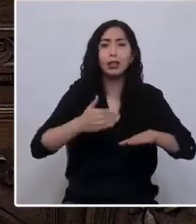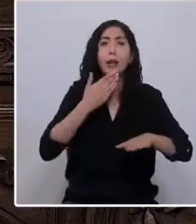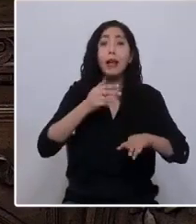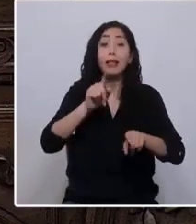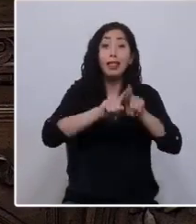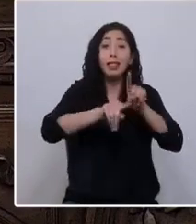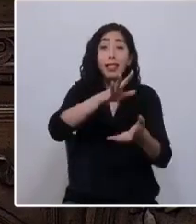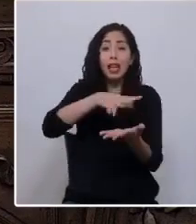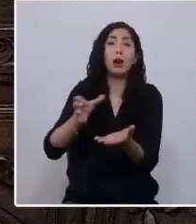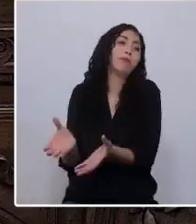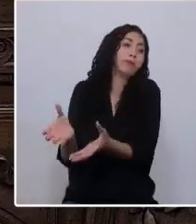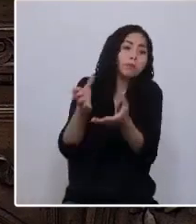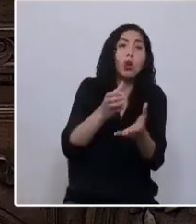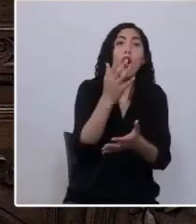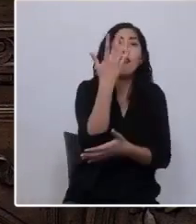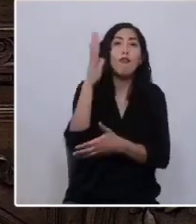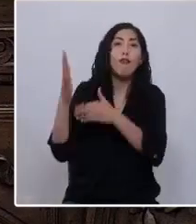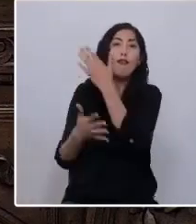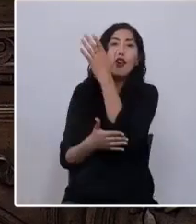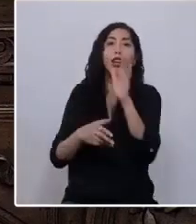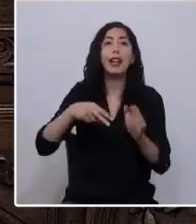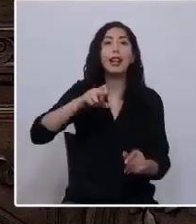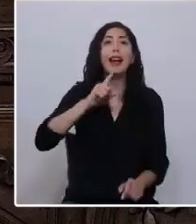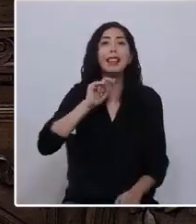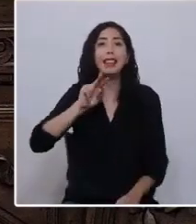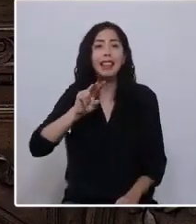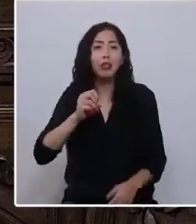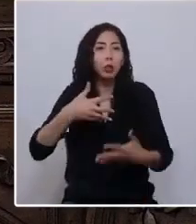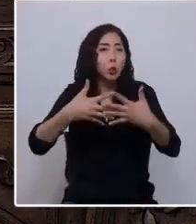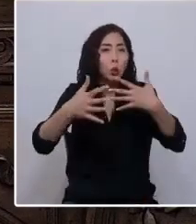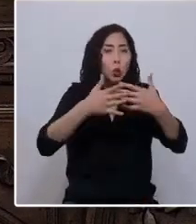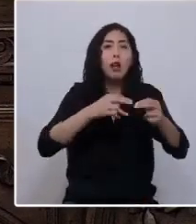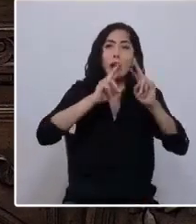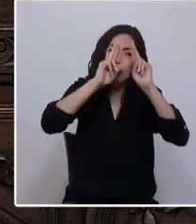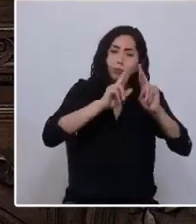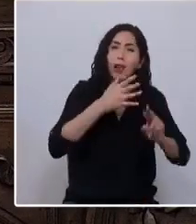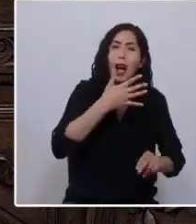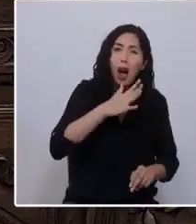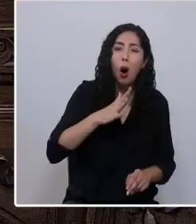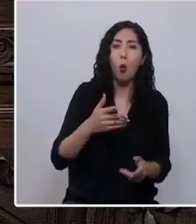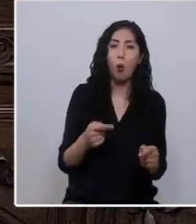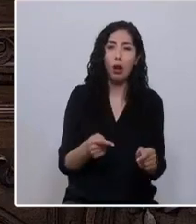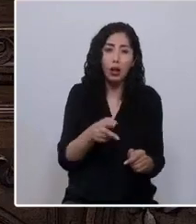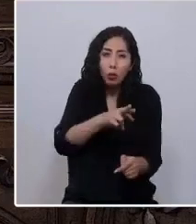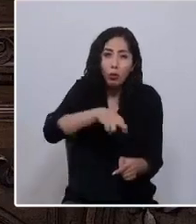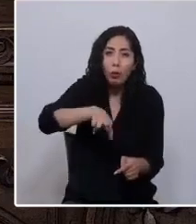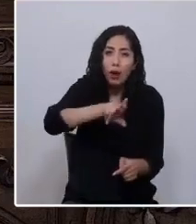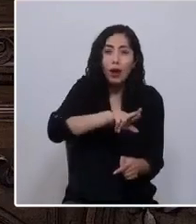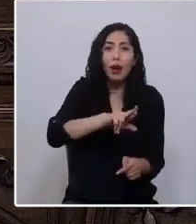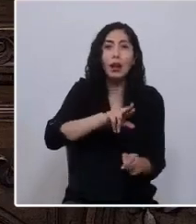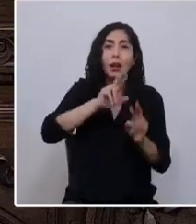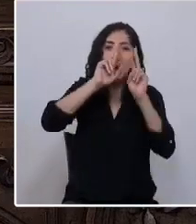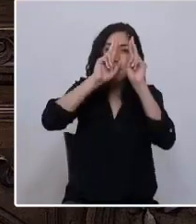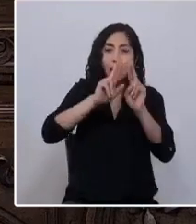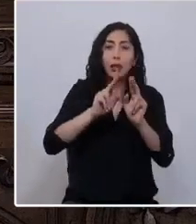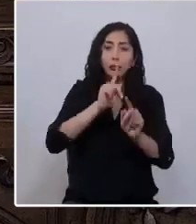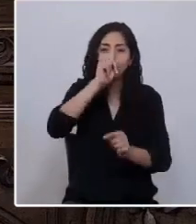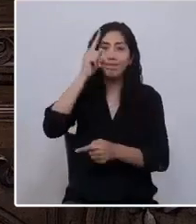restaurar el bosque nativo para recuperar el agua, respetar a nuestras autoridades ancestrales y nuestra vida